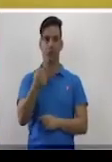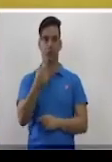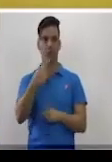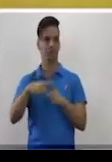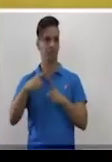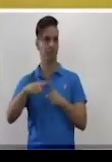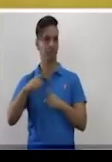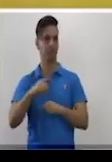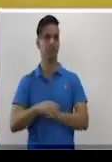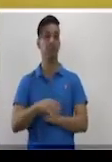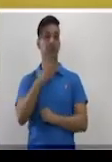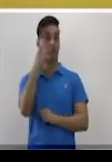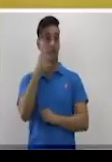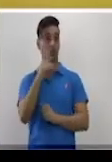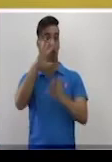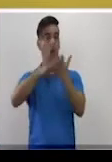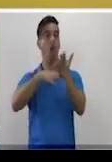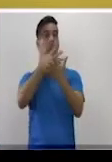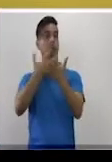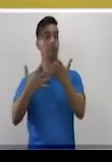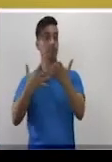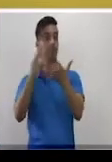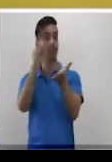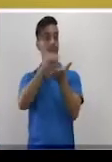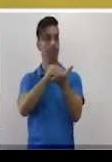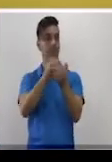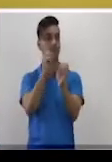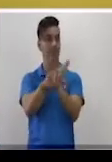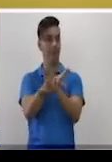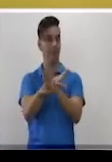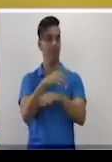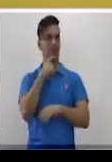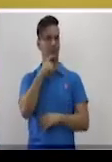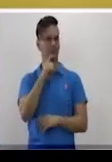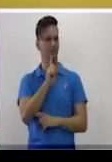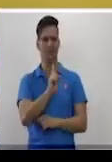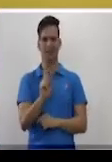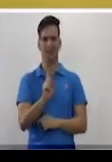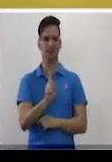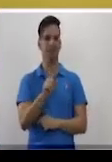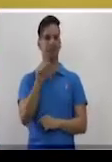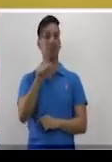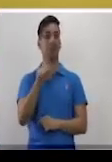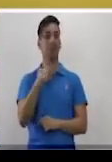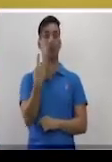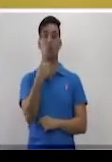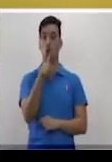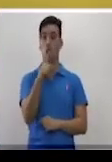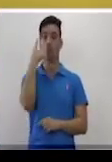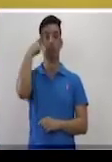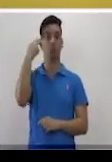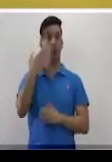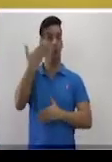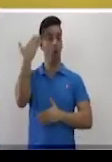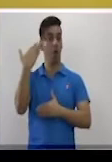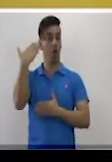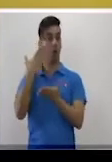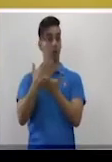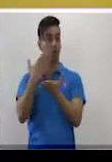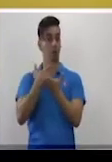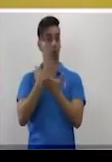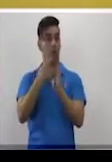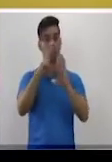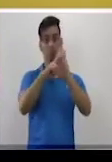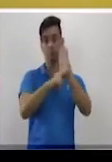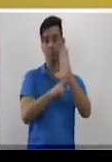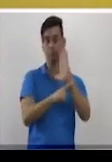tabla. Te das cuenta que este ejercicio no es nada complicado. Solo estás aplicando todas las operaciones